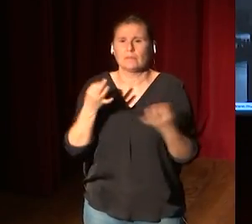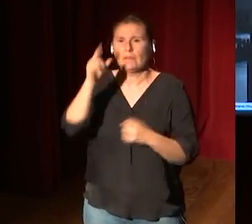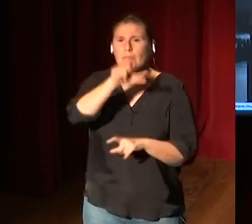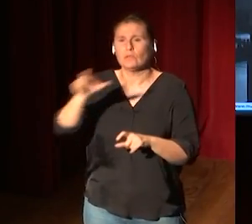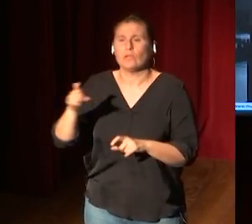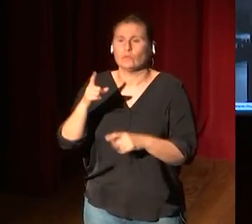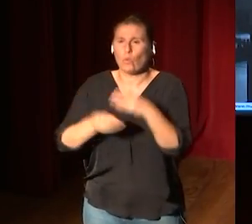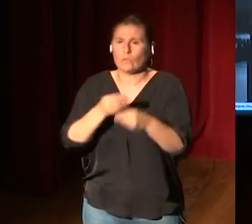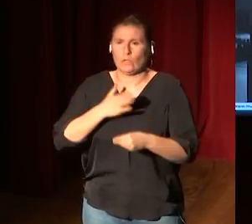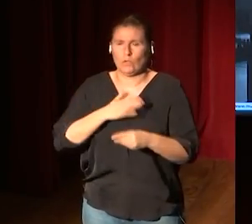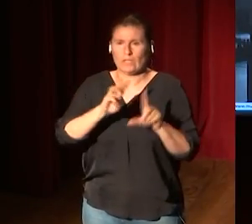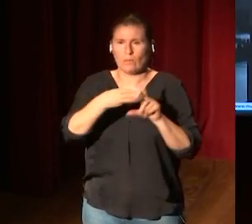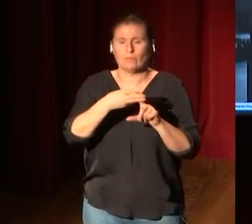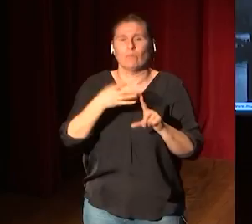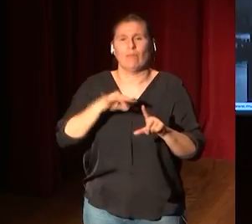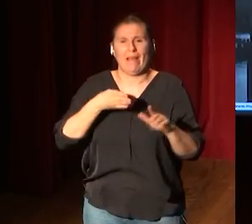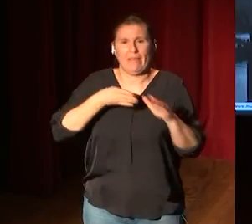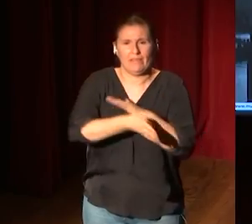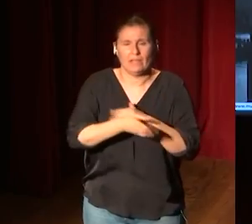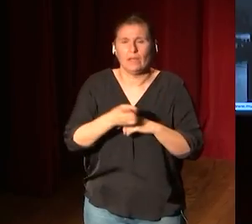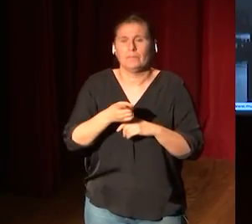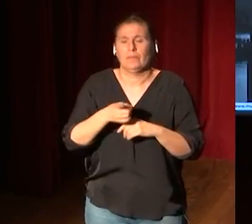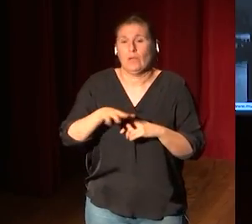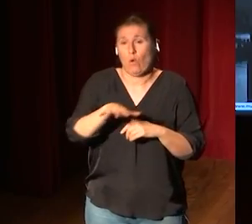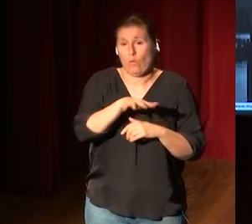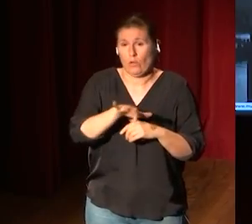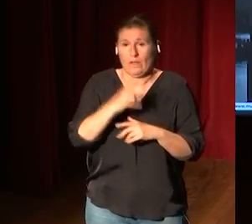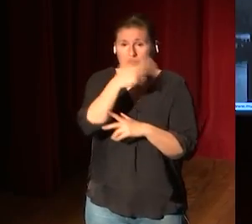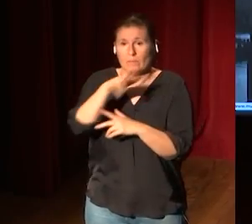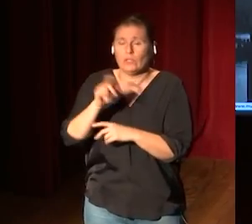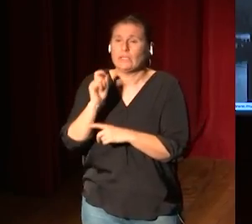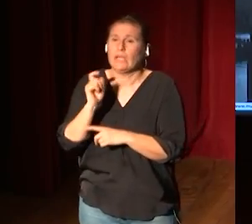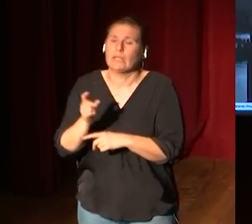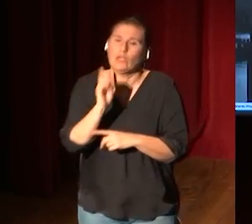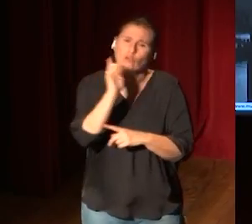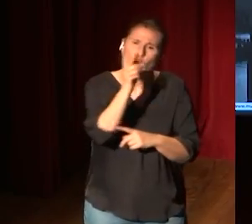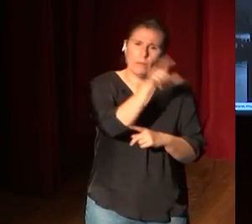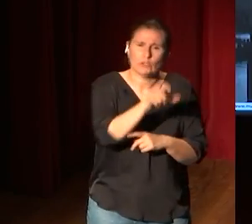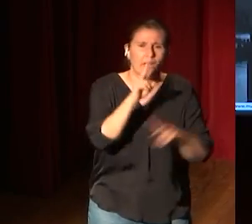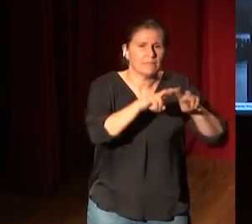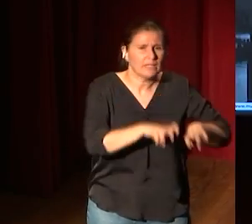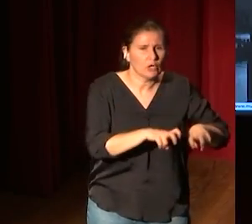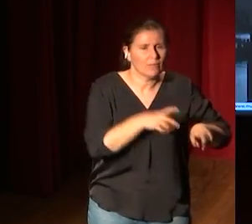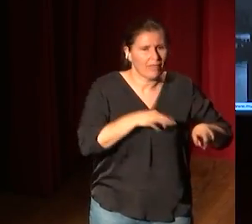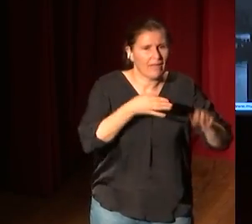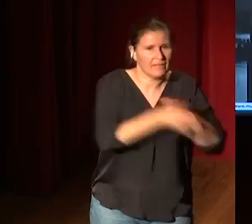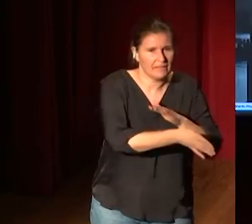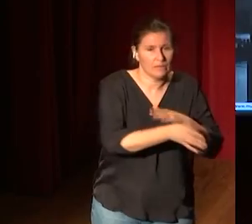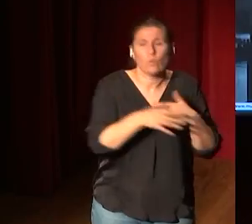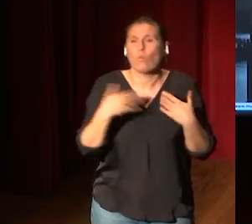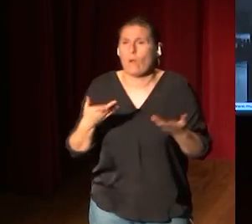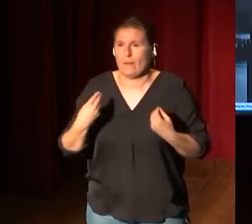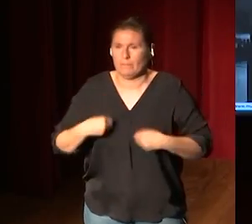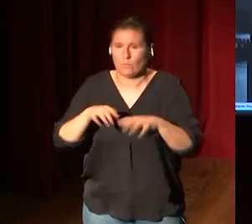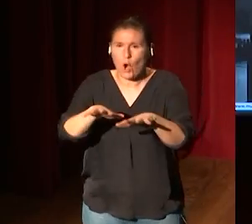nuestra web tuvieran acceso a un sitio del museo en el que normalmente solo los investigadores tienen acceso que es el archivo del museo